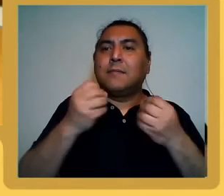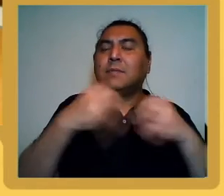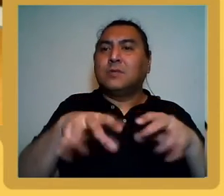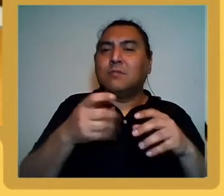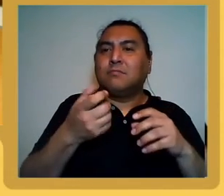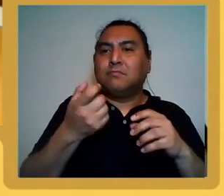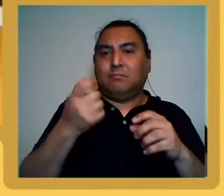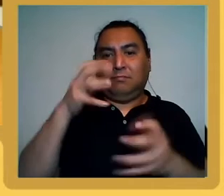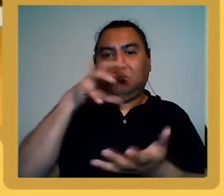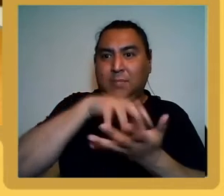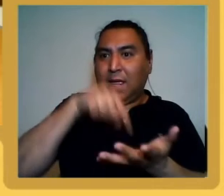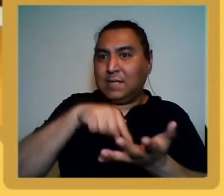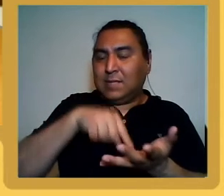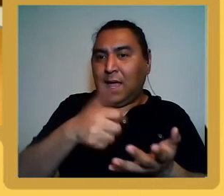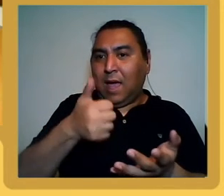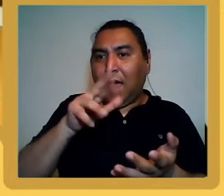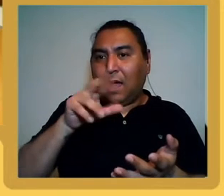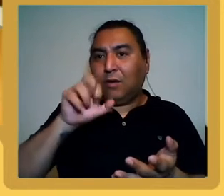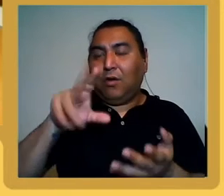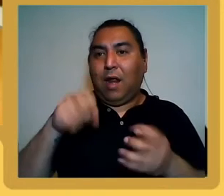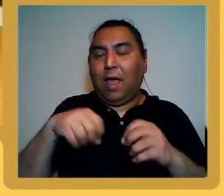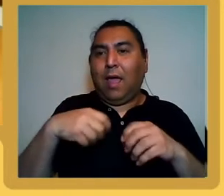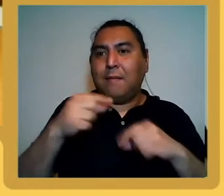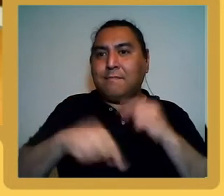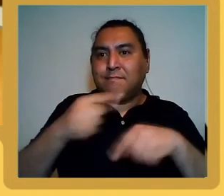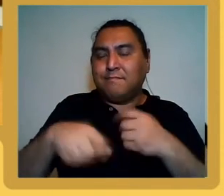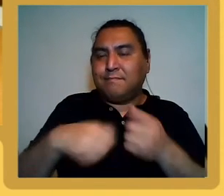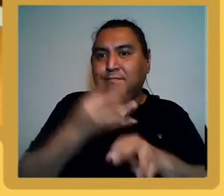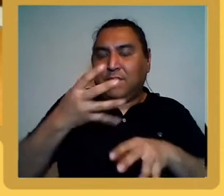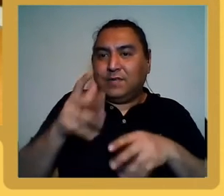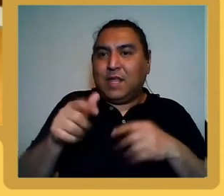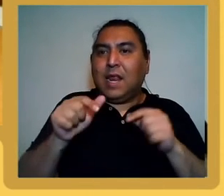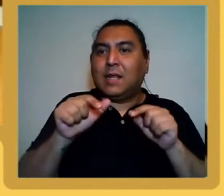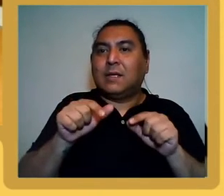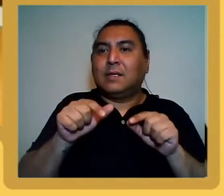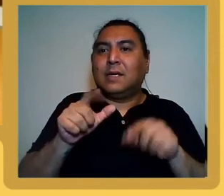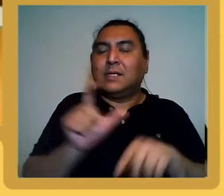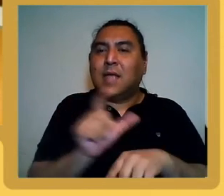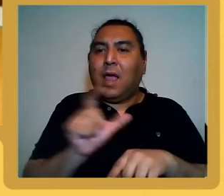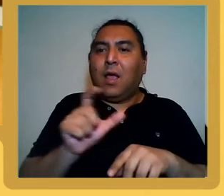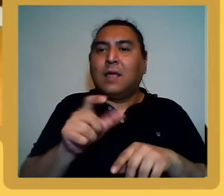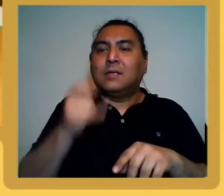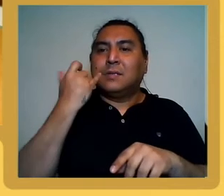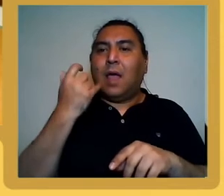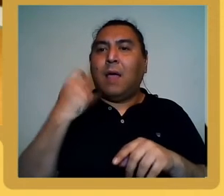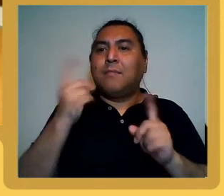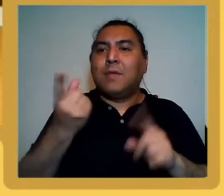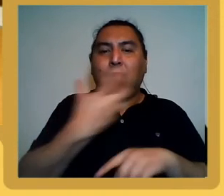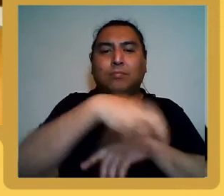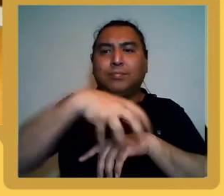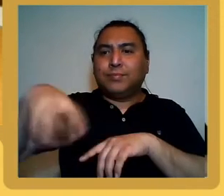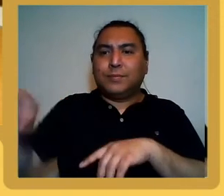donde, digamos, prácticamente en esa década, quedan todos los puestos gerenciales en roles